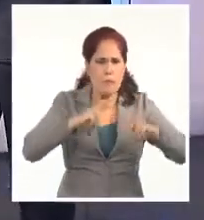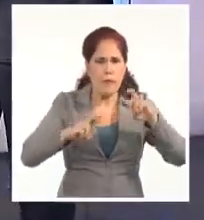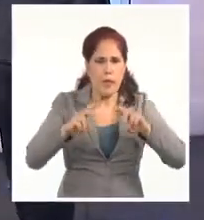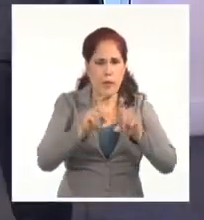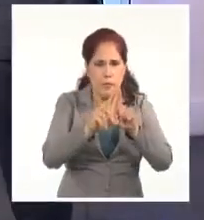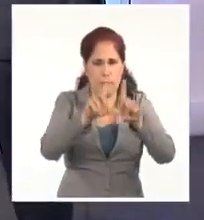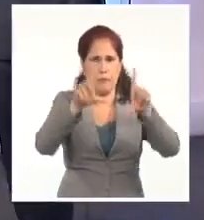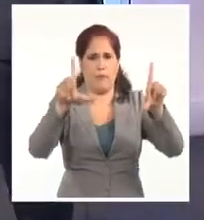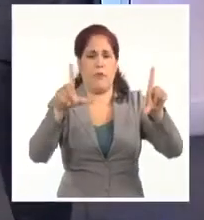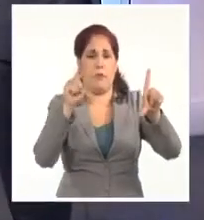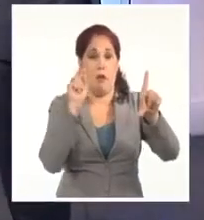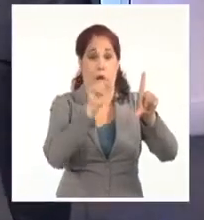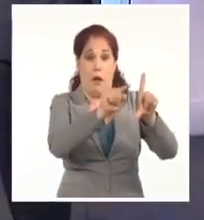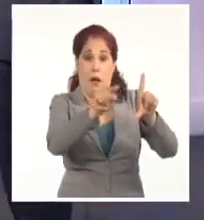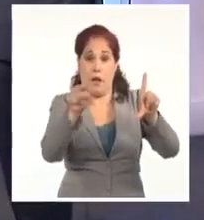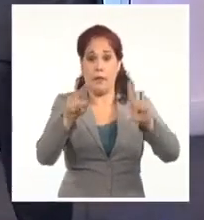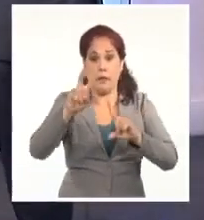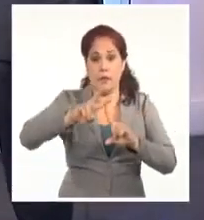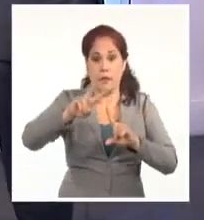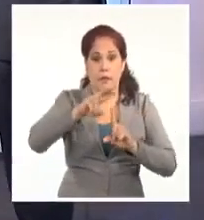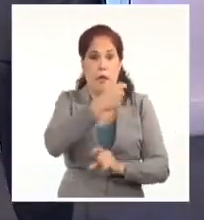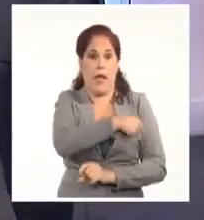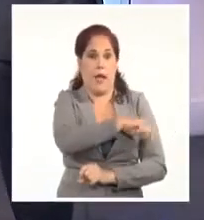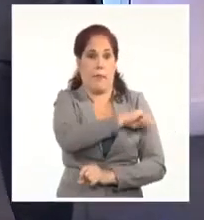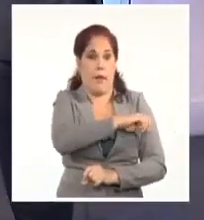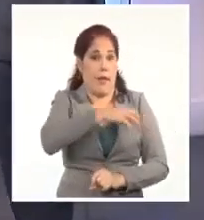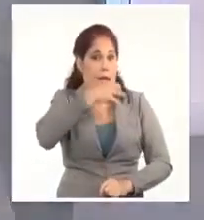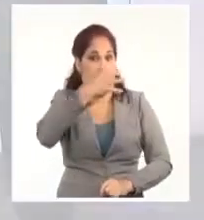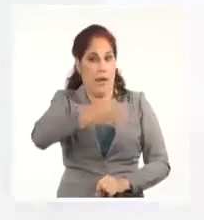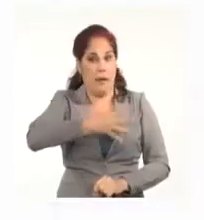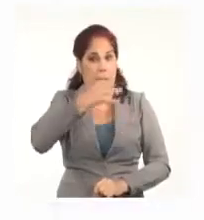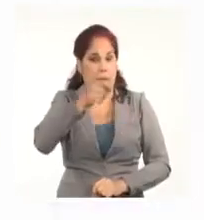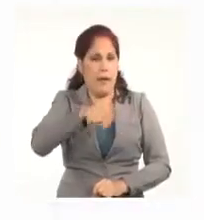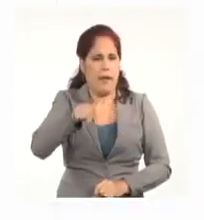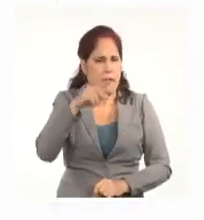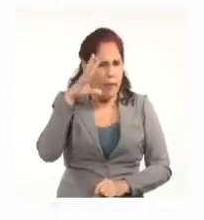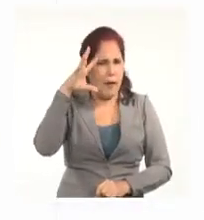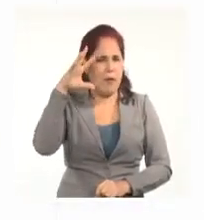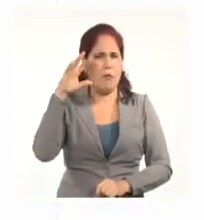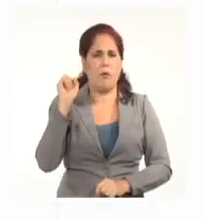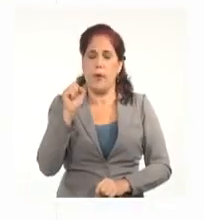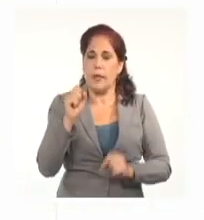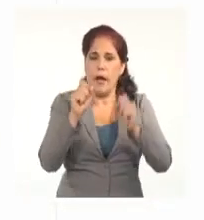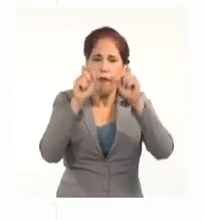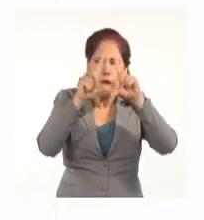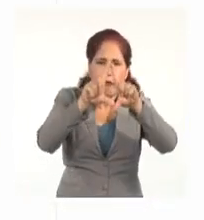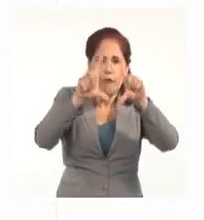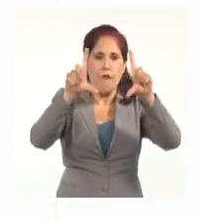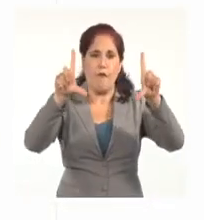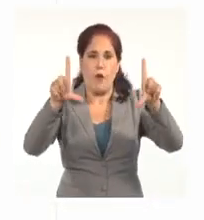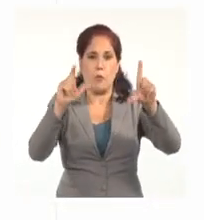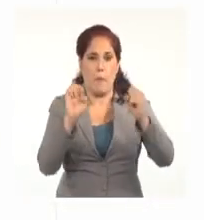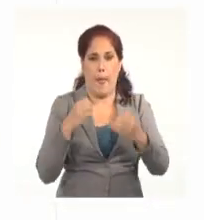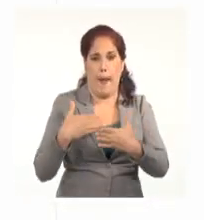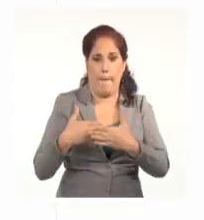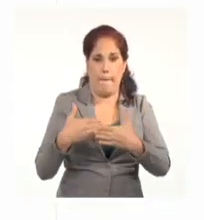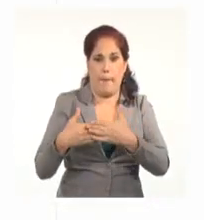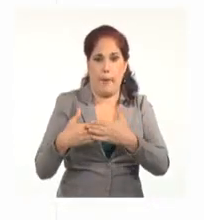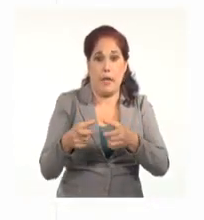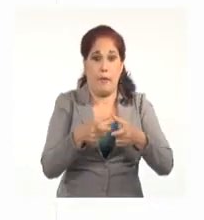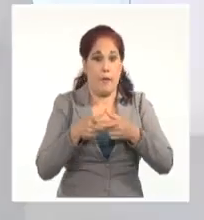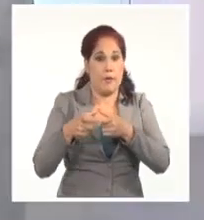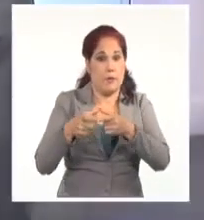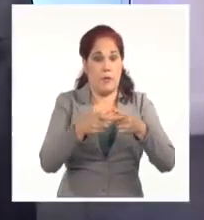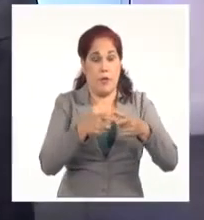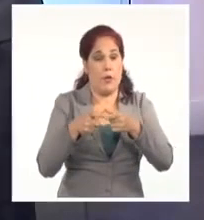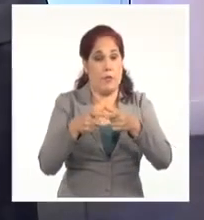continúa diciendo la televisión española, pues ellos descubren que se trata de una foto de la agencia Associated Press, que es